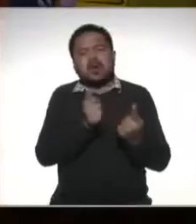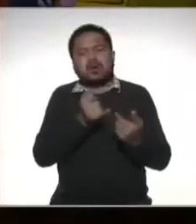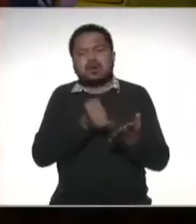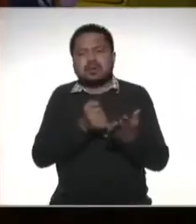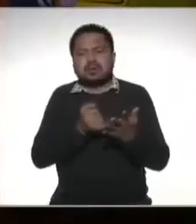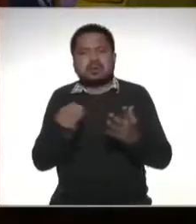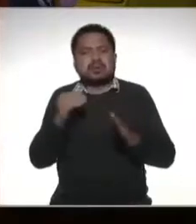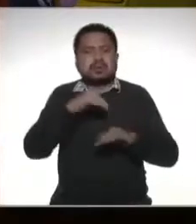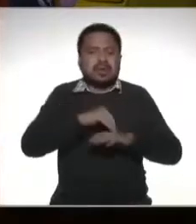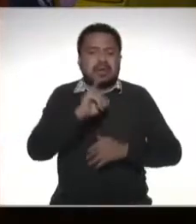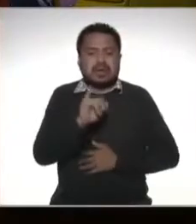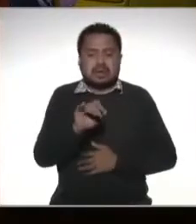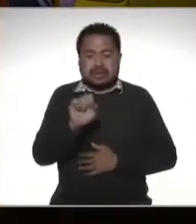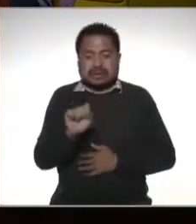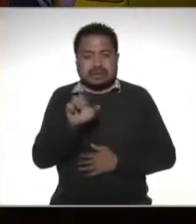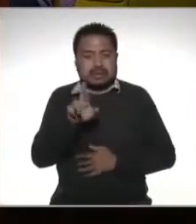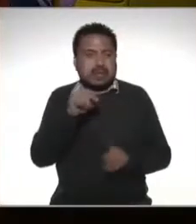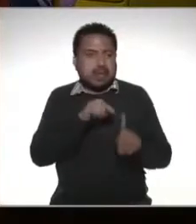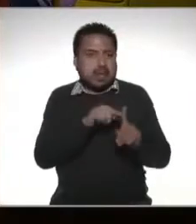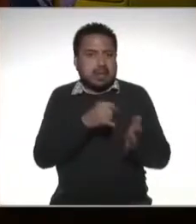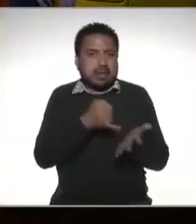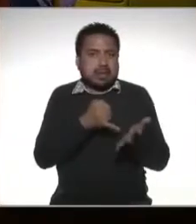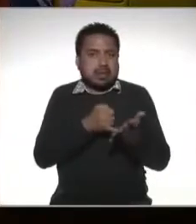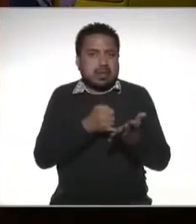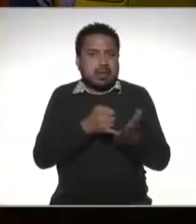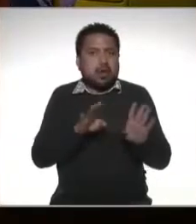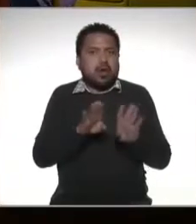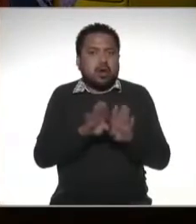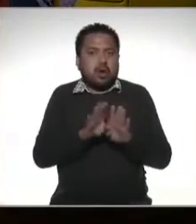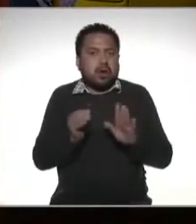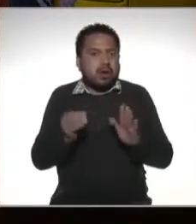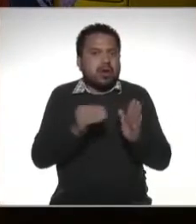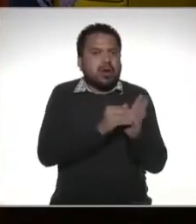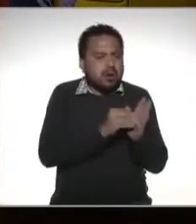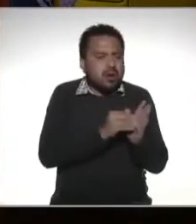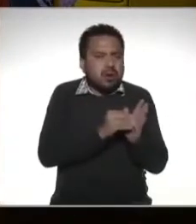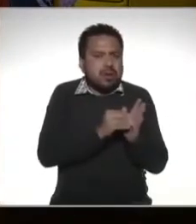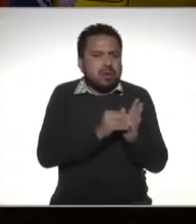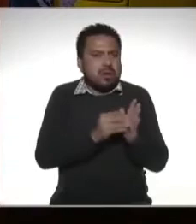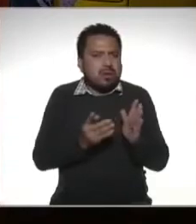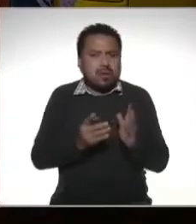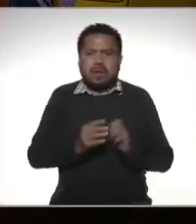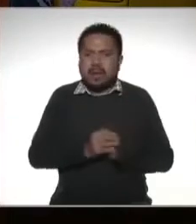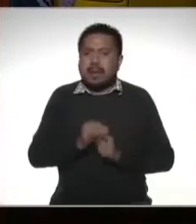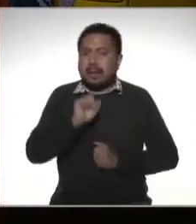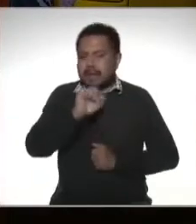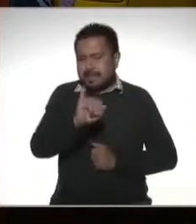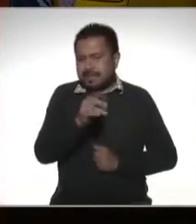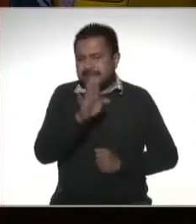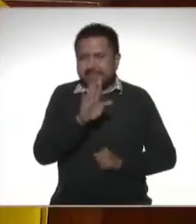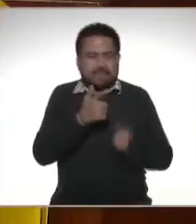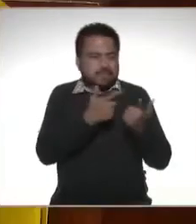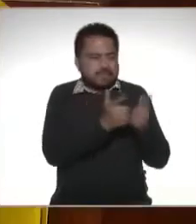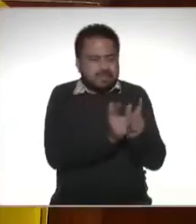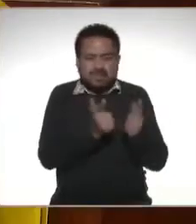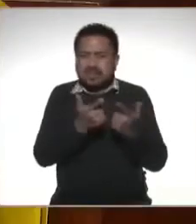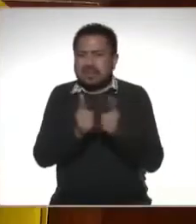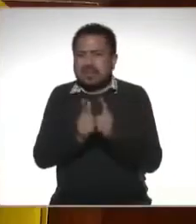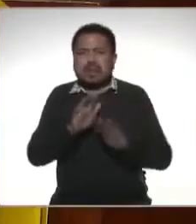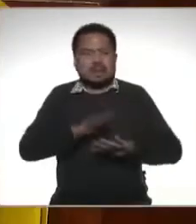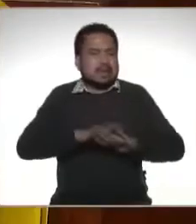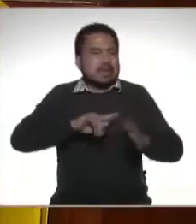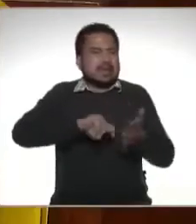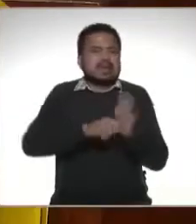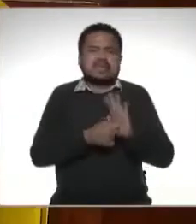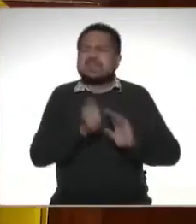y que el ICR cae dentro de estos impuestos indirectos directos ah perdón directos si mira realmente esta clasificación que se vuelve muy técnica